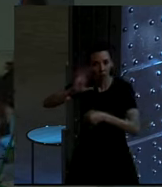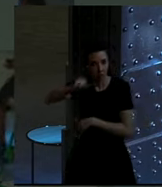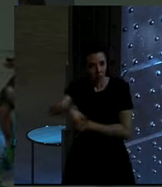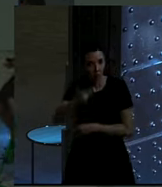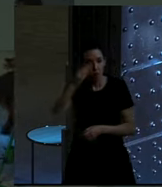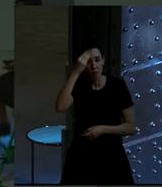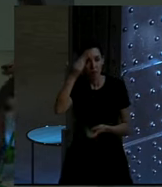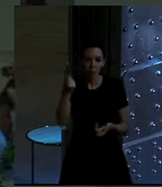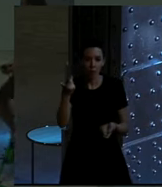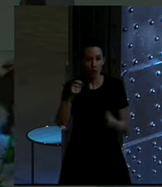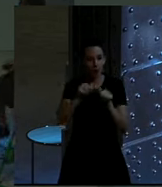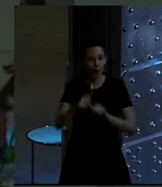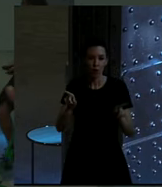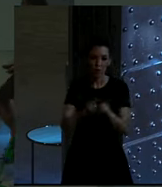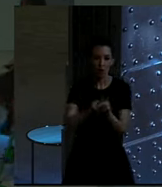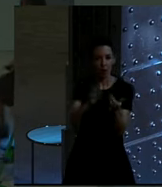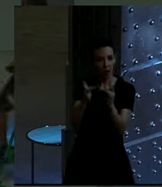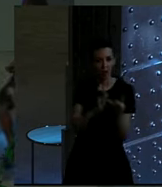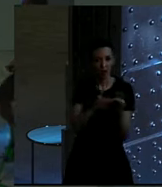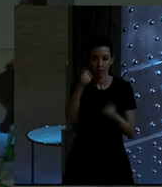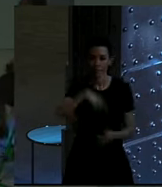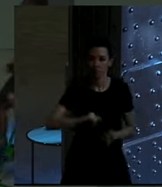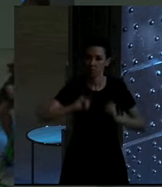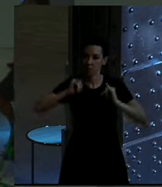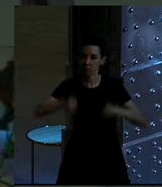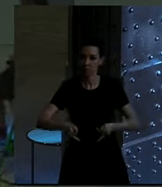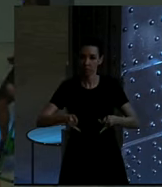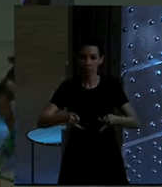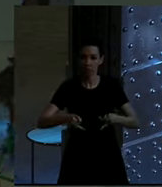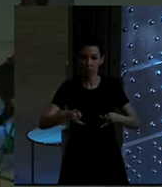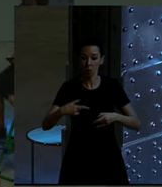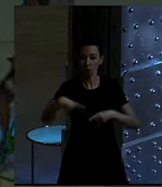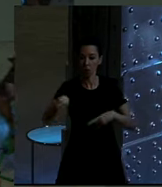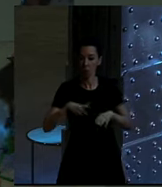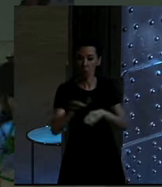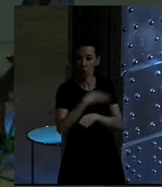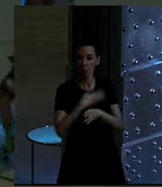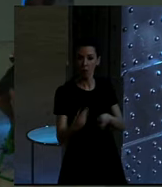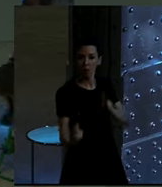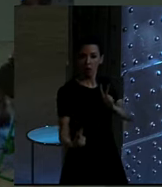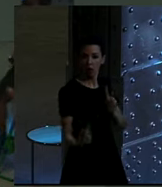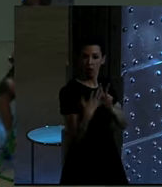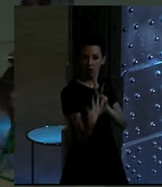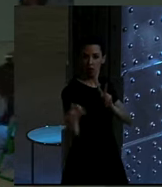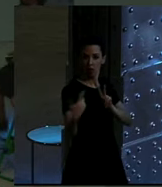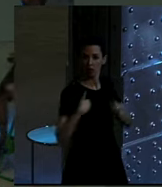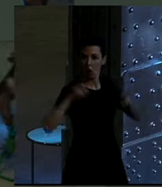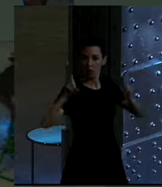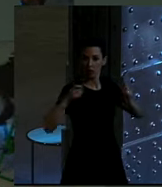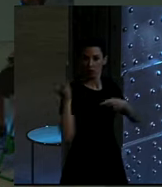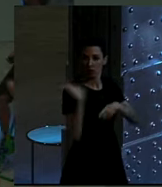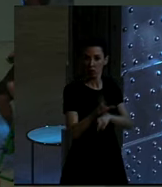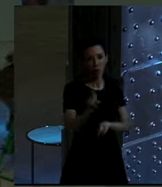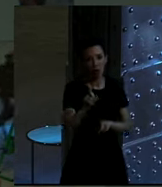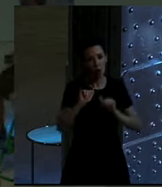una manera de interactuar, ¿no? Que no, nosotros llegamos, estamos aquí, ellos están aquí, yo te enseño esto, ¿no? Sino que es una manera también de